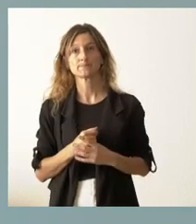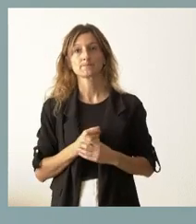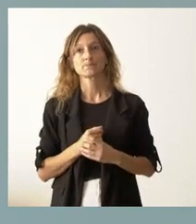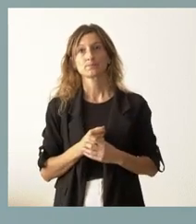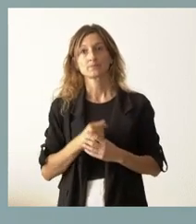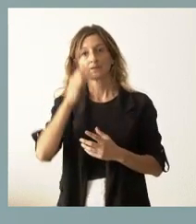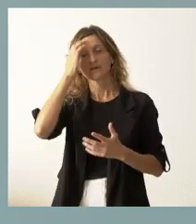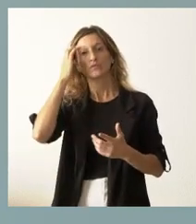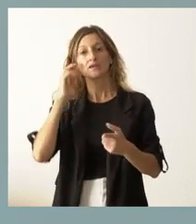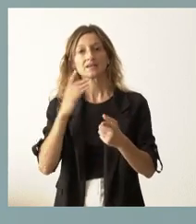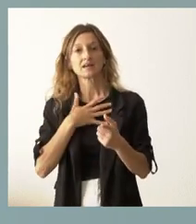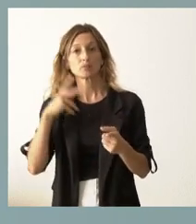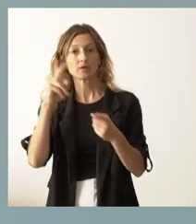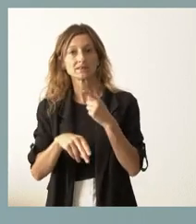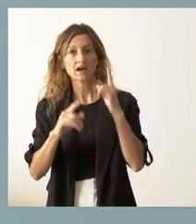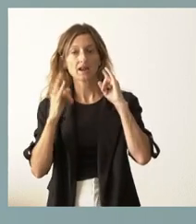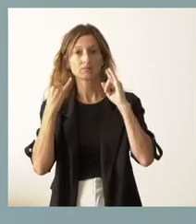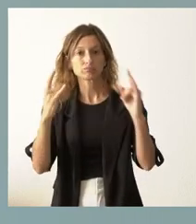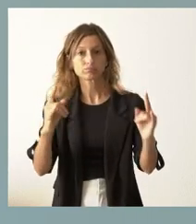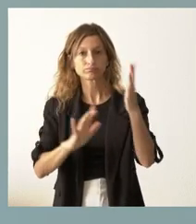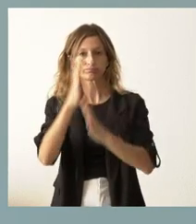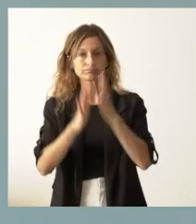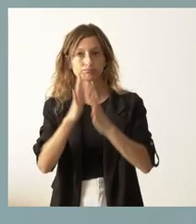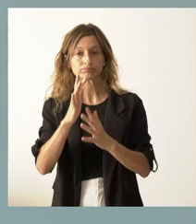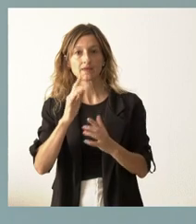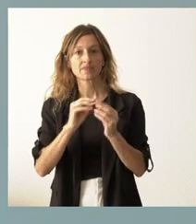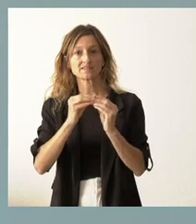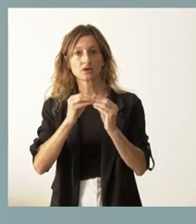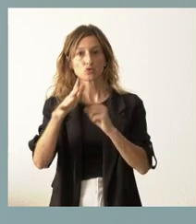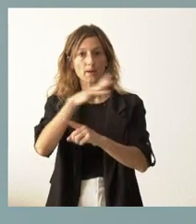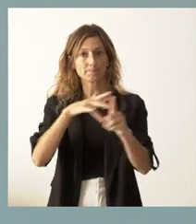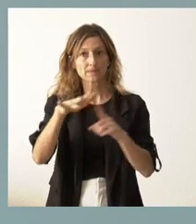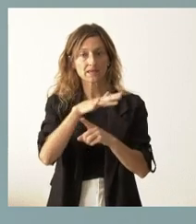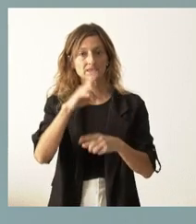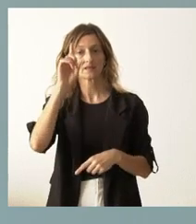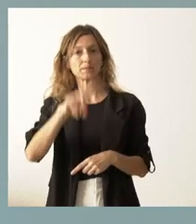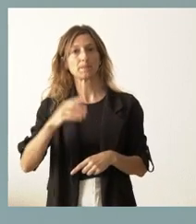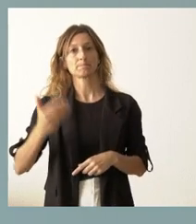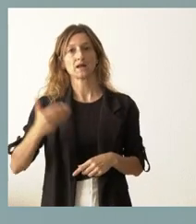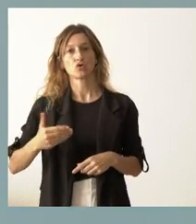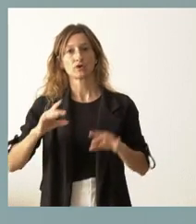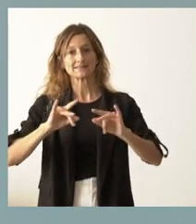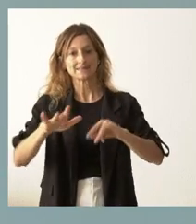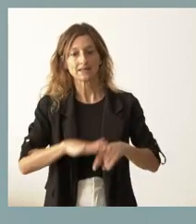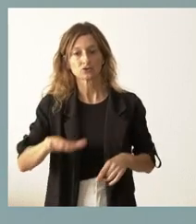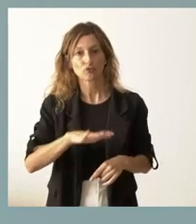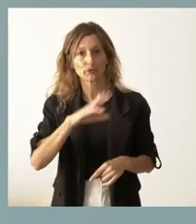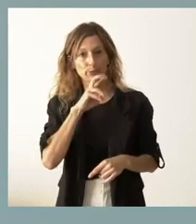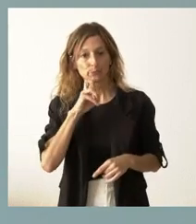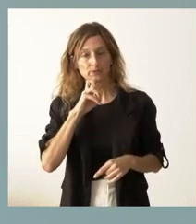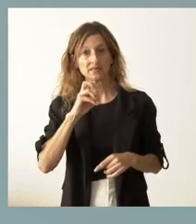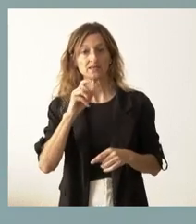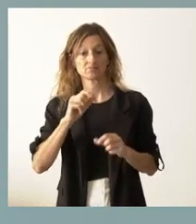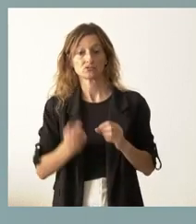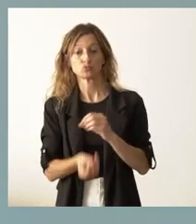trata de evitar incendios, de desarrollar el medioambiente, sino también dar valor a ese territorio y, por tanto, crear empleo en torno al